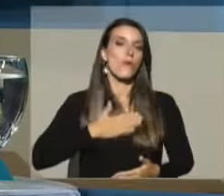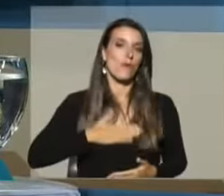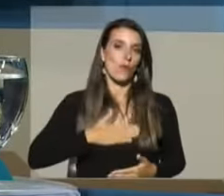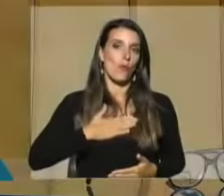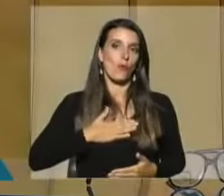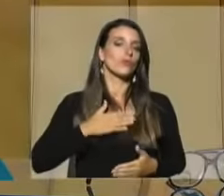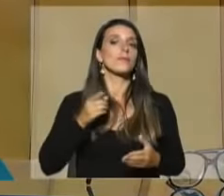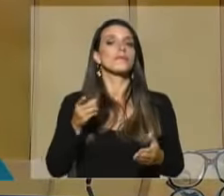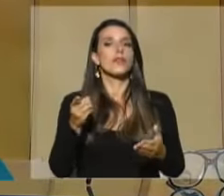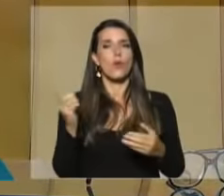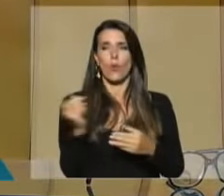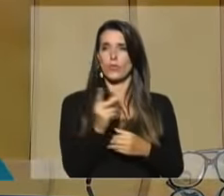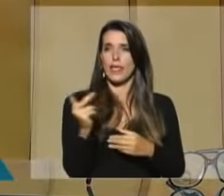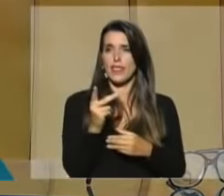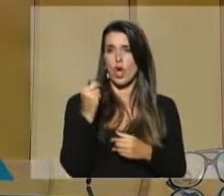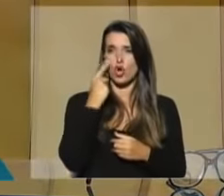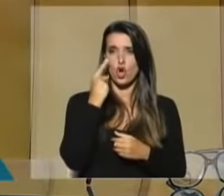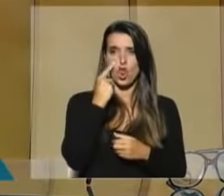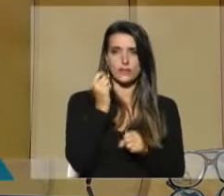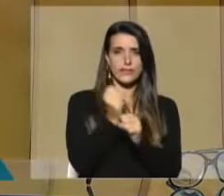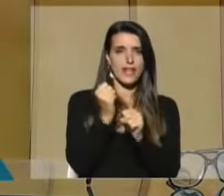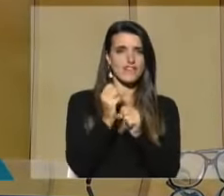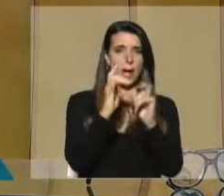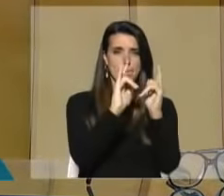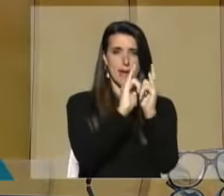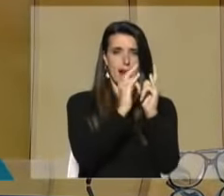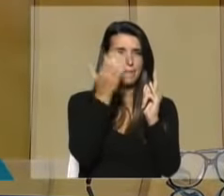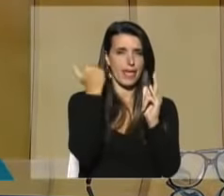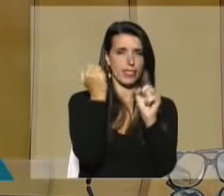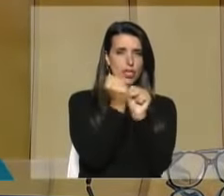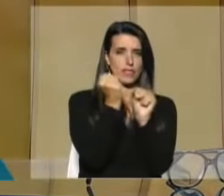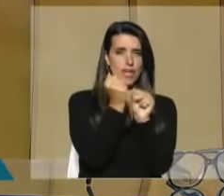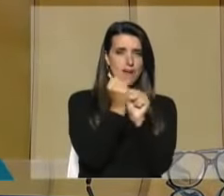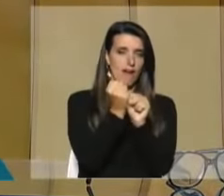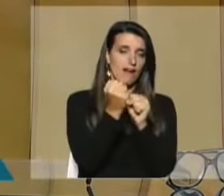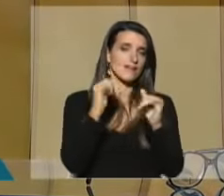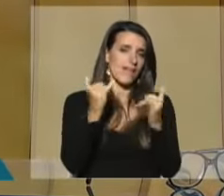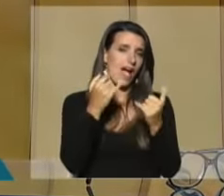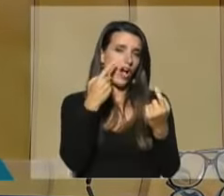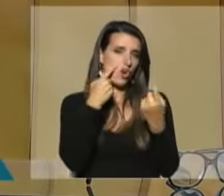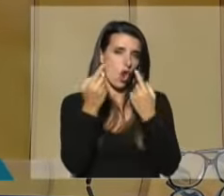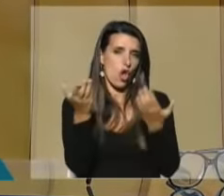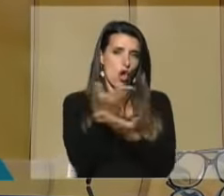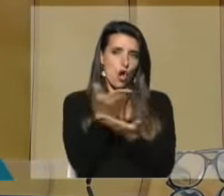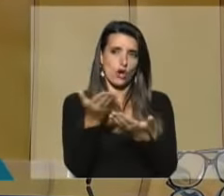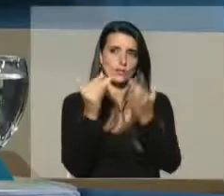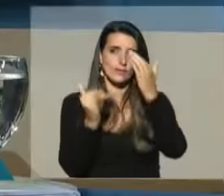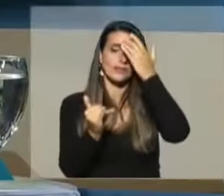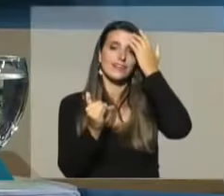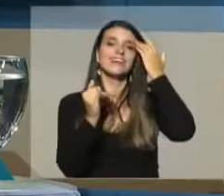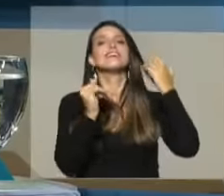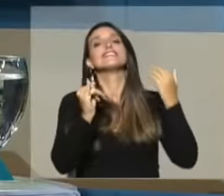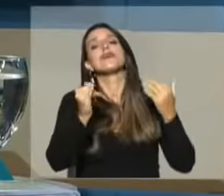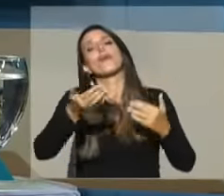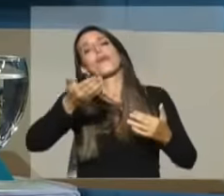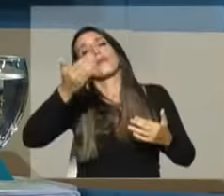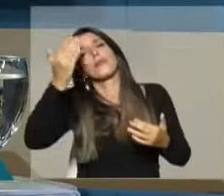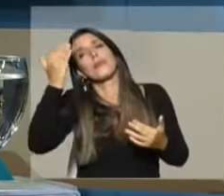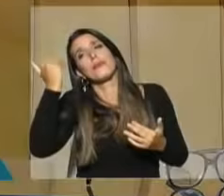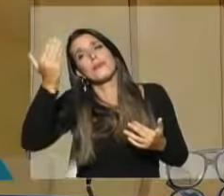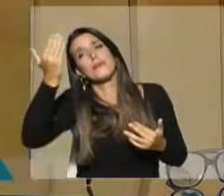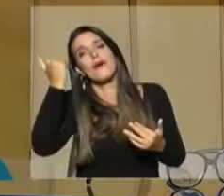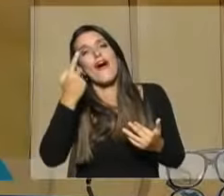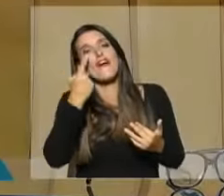Se conocieron y trabajaron bastante tiempo en el Parlamento, así que ya se conocen, los pingos se conocen. Somos viejos conocidos los dos.